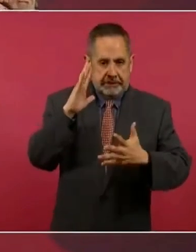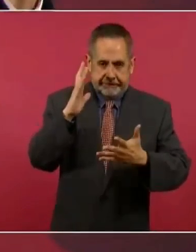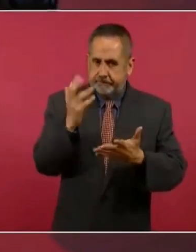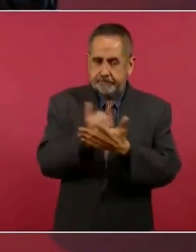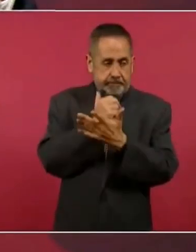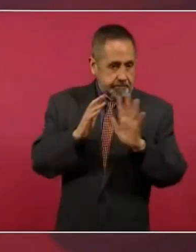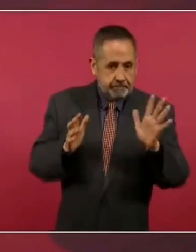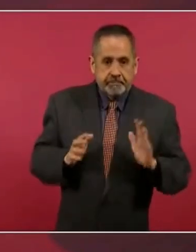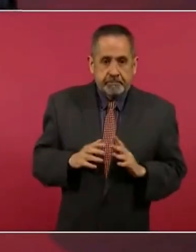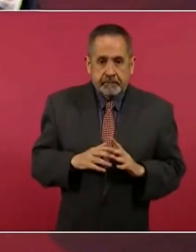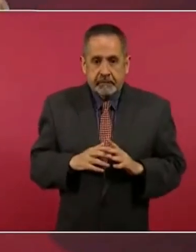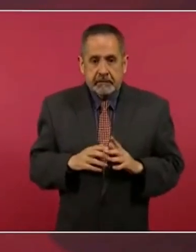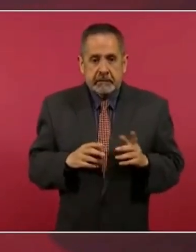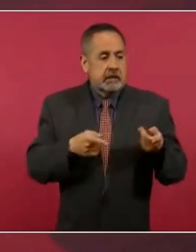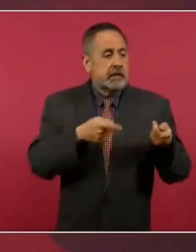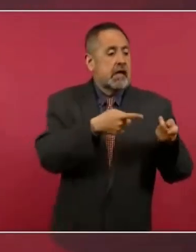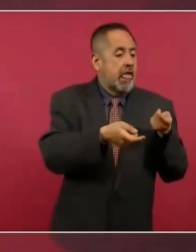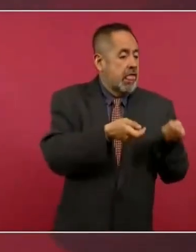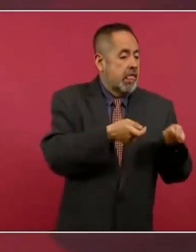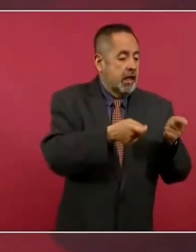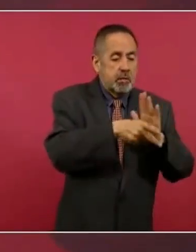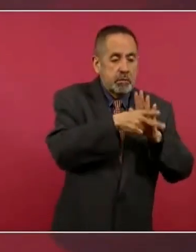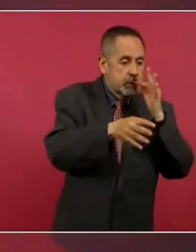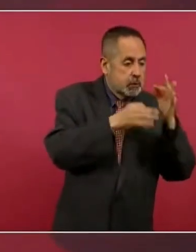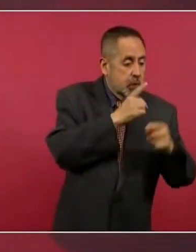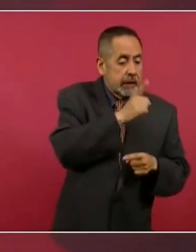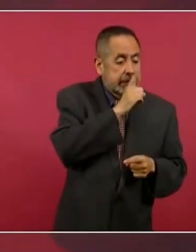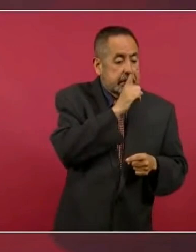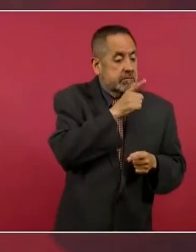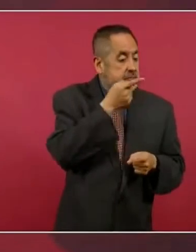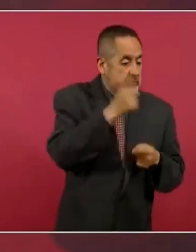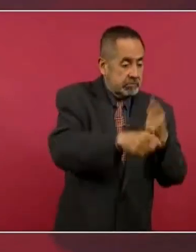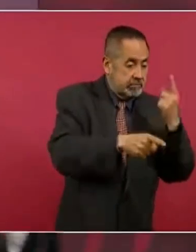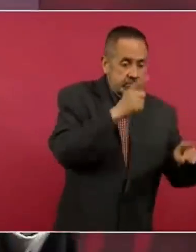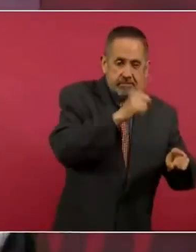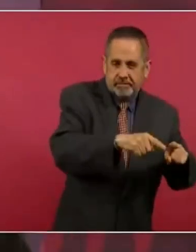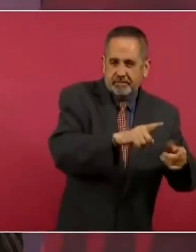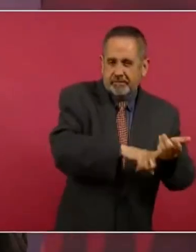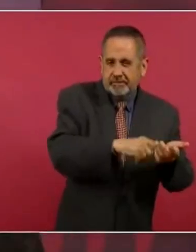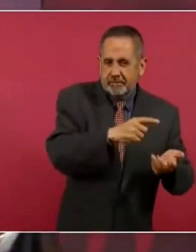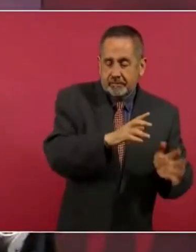y empieza el control de los medios y ya